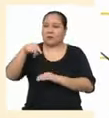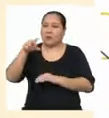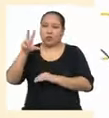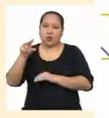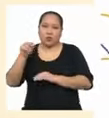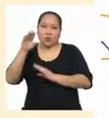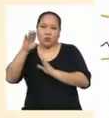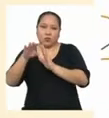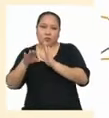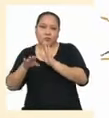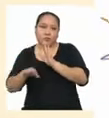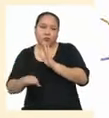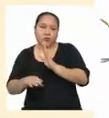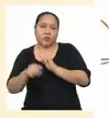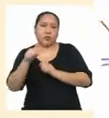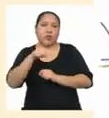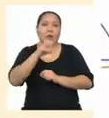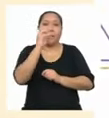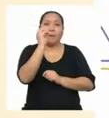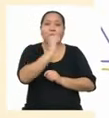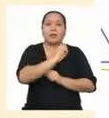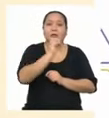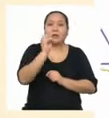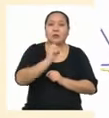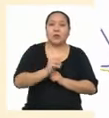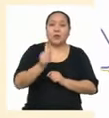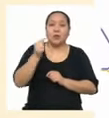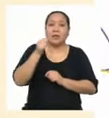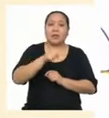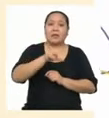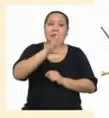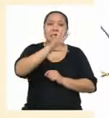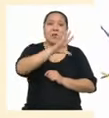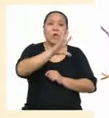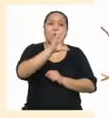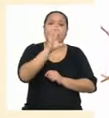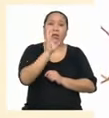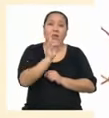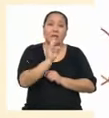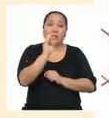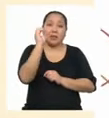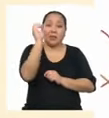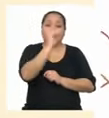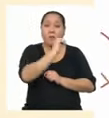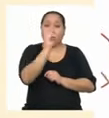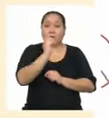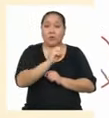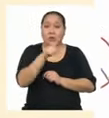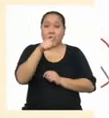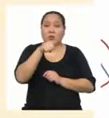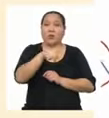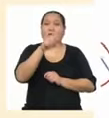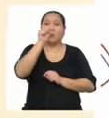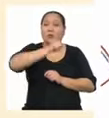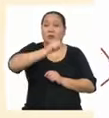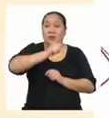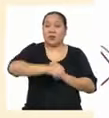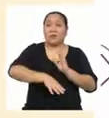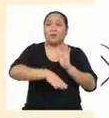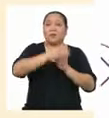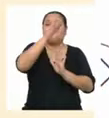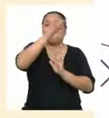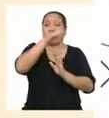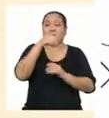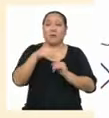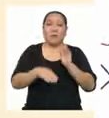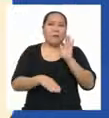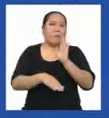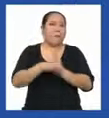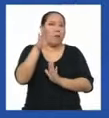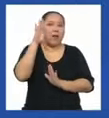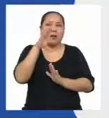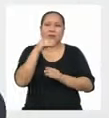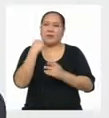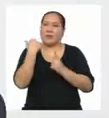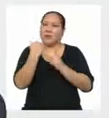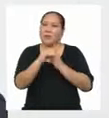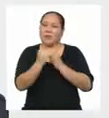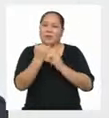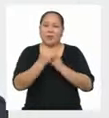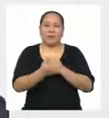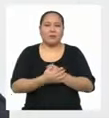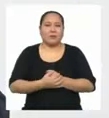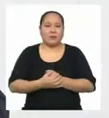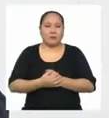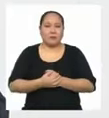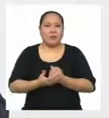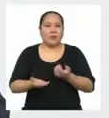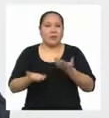Y a nivel De porcentaje Estamos hablando De un 57% Del total Más de la mitad Se